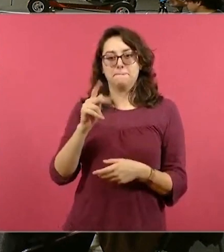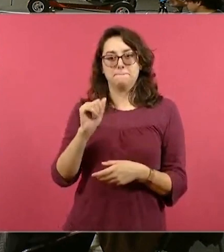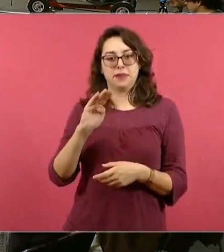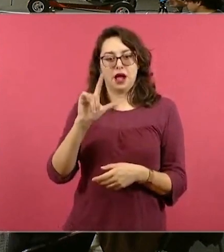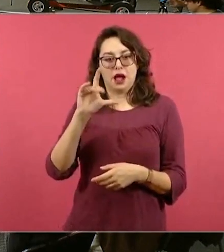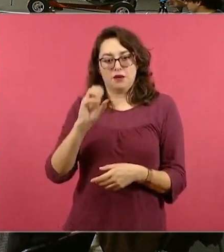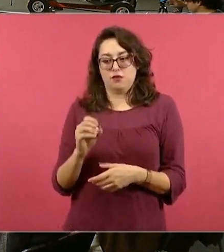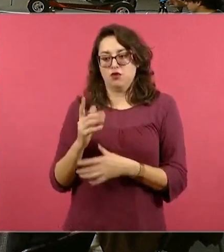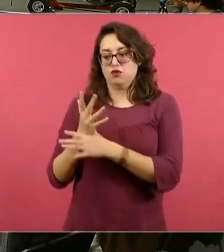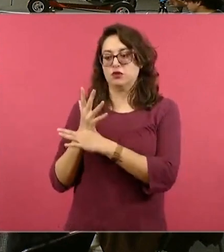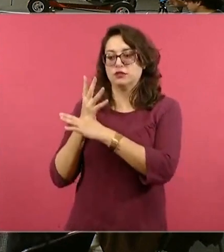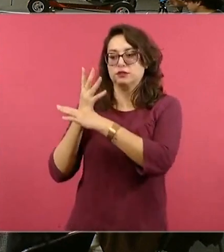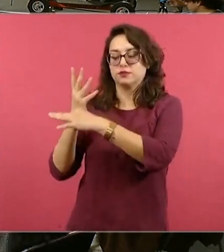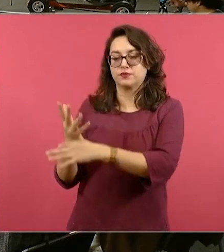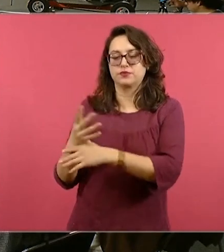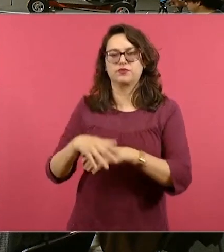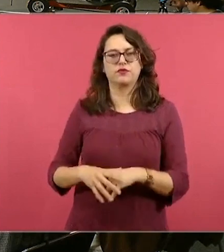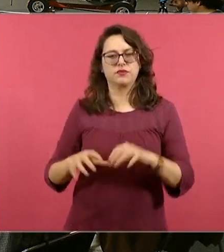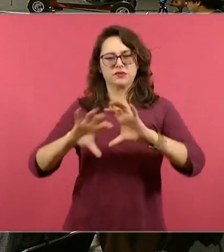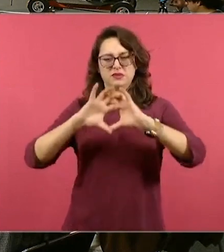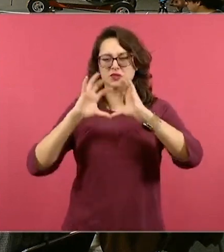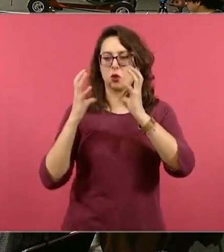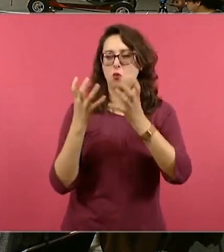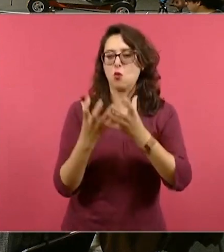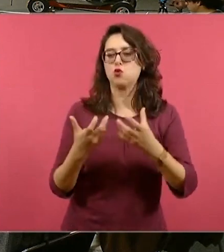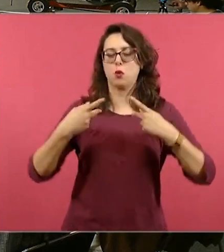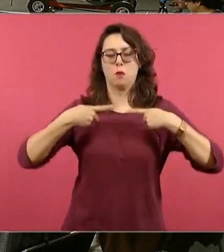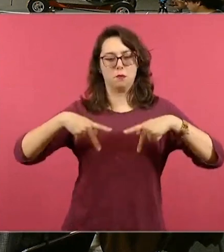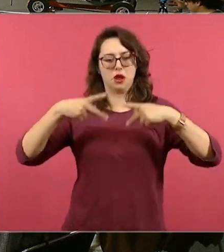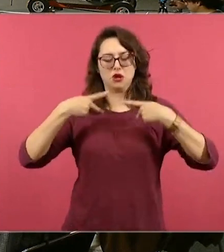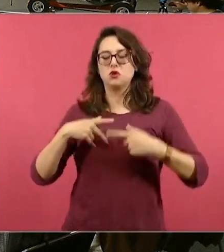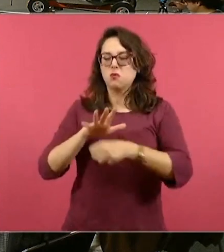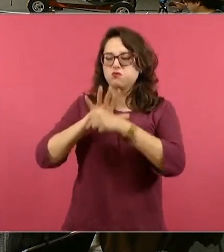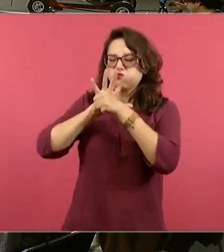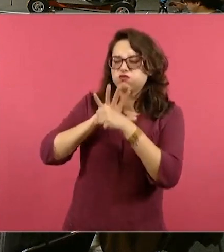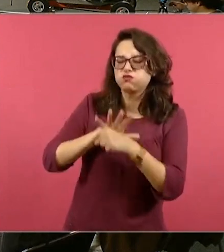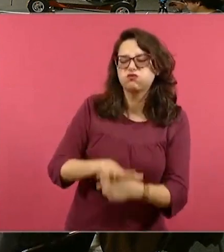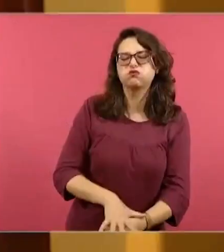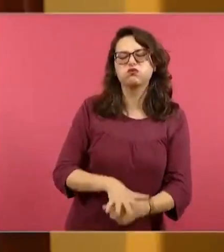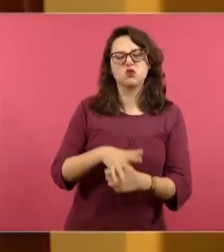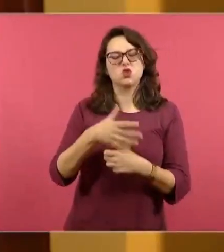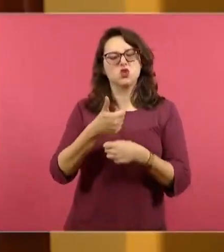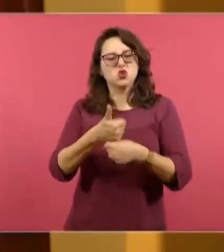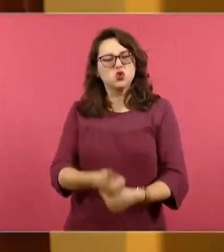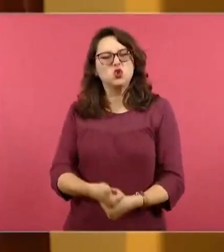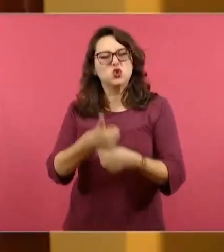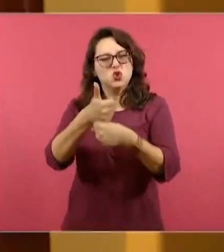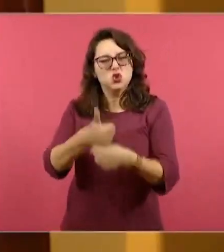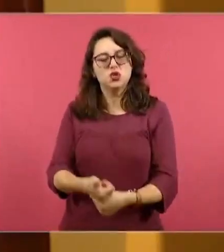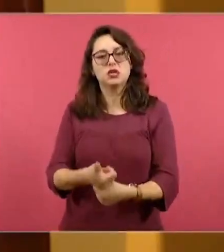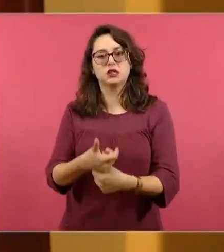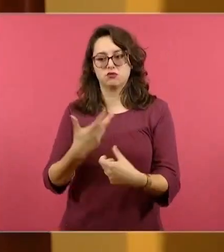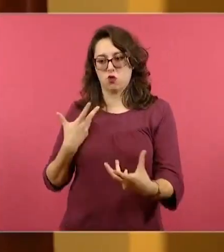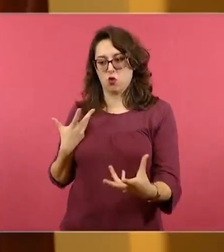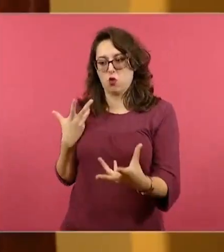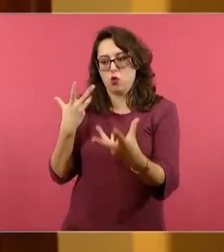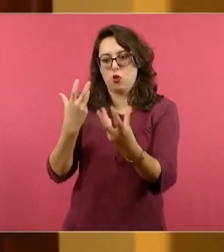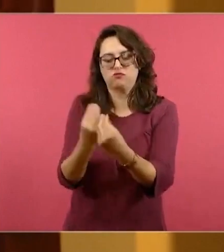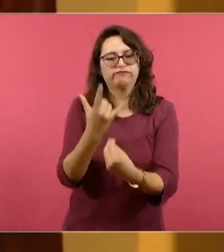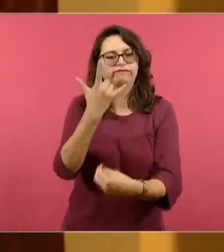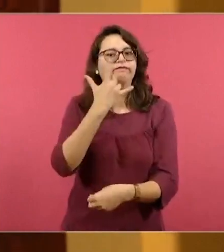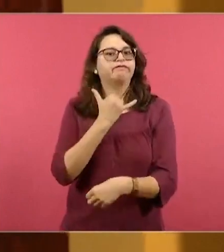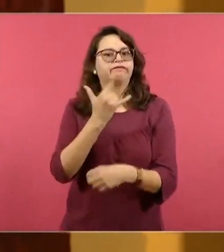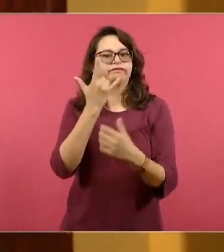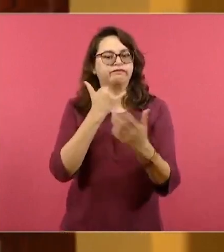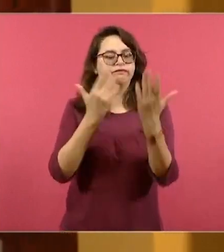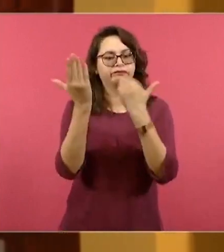descubriéndose en ellos y con ellos sufren y con ellos luchan. ¿Qué implicación tiene para